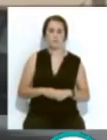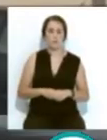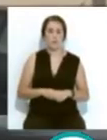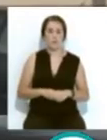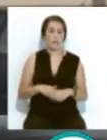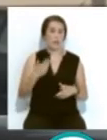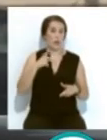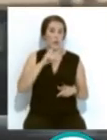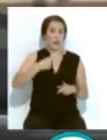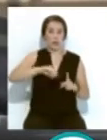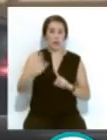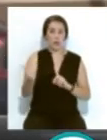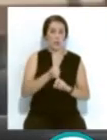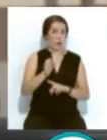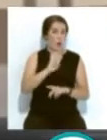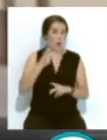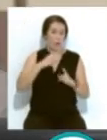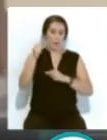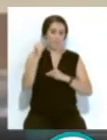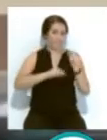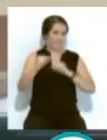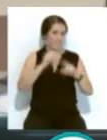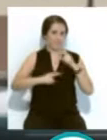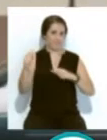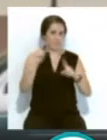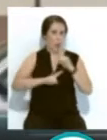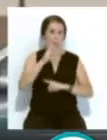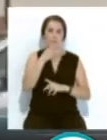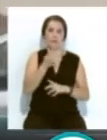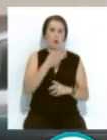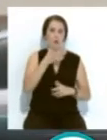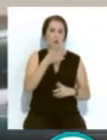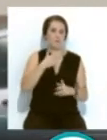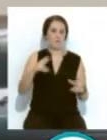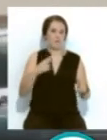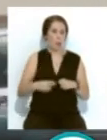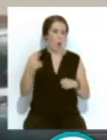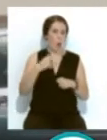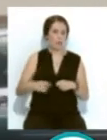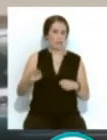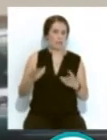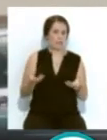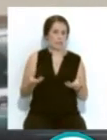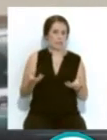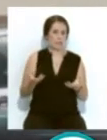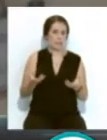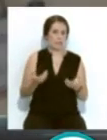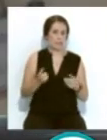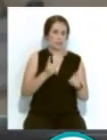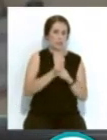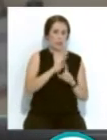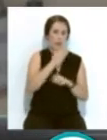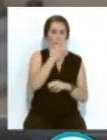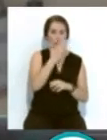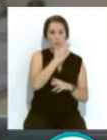Nos encontramos de nuevo con otro conflicto debido a las políticas contrarias a la escuela pública...